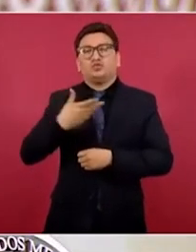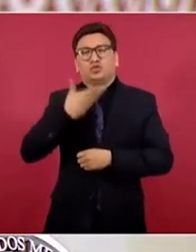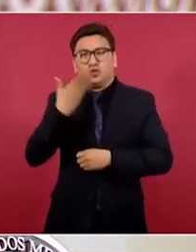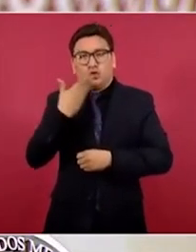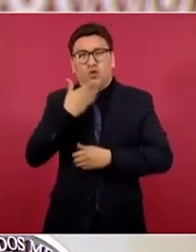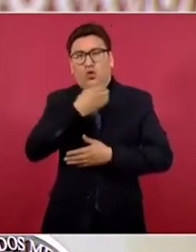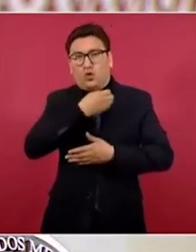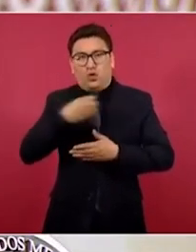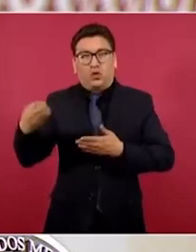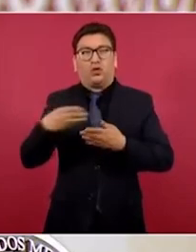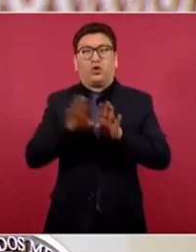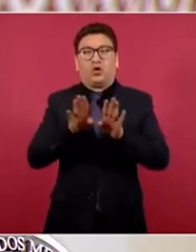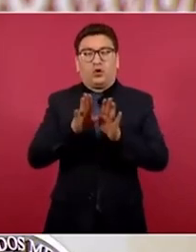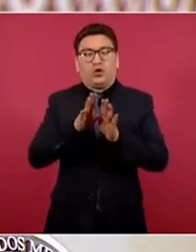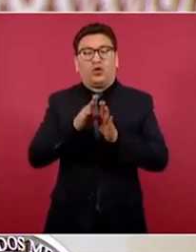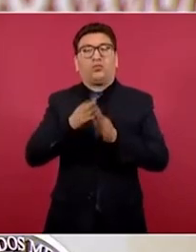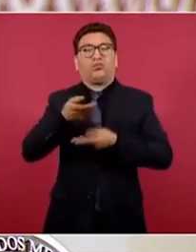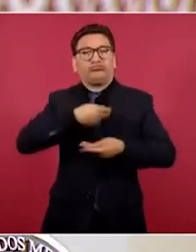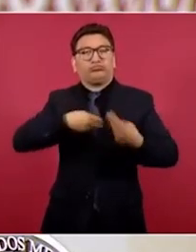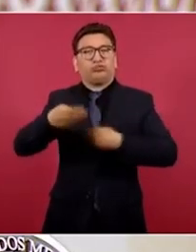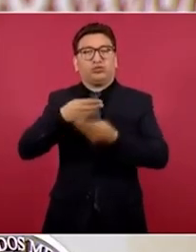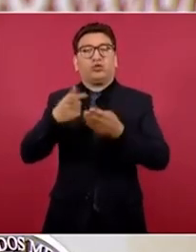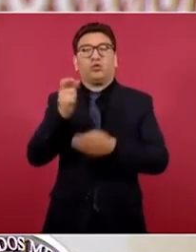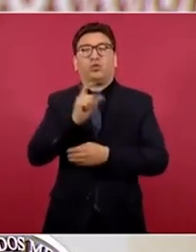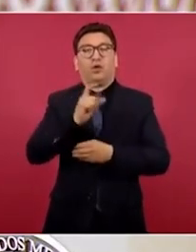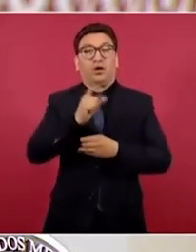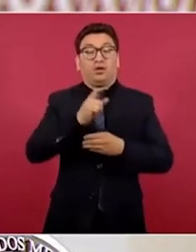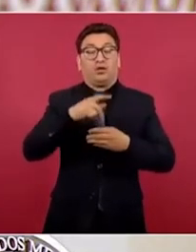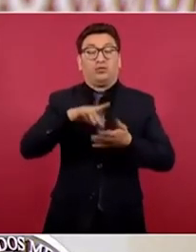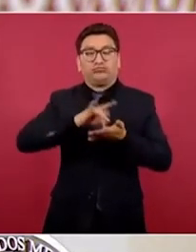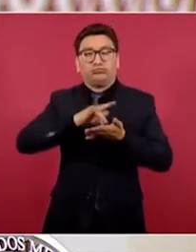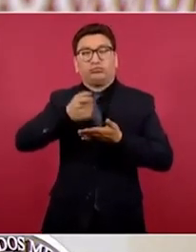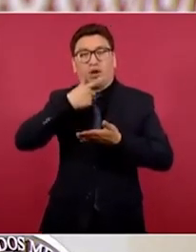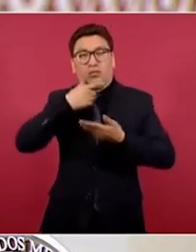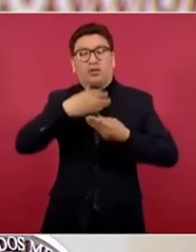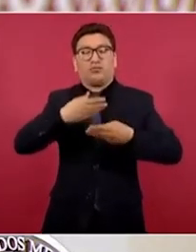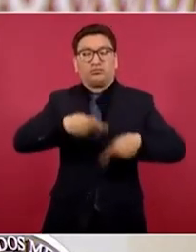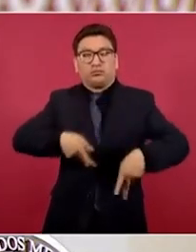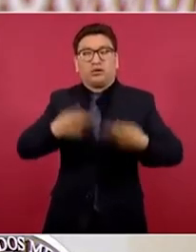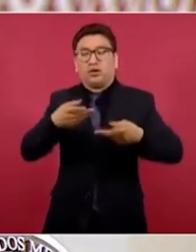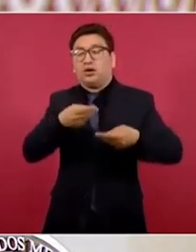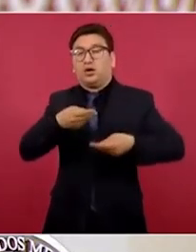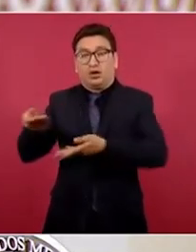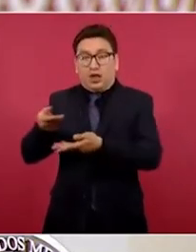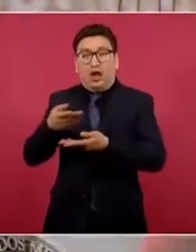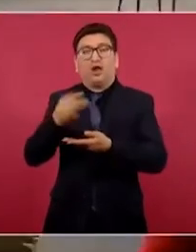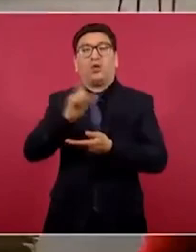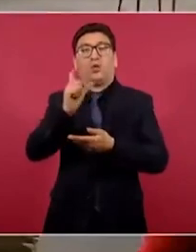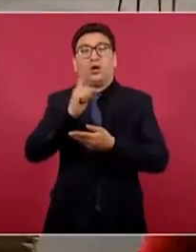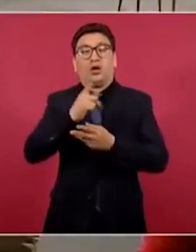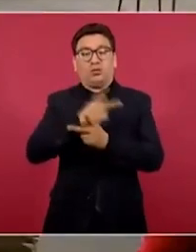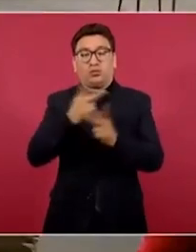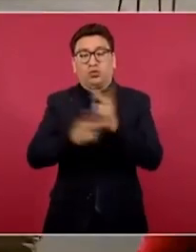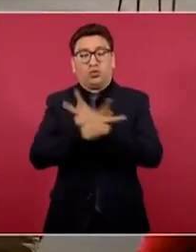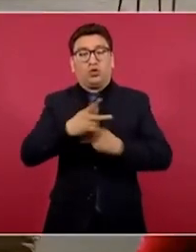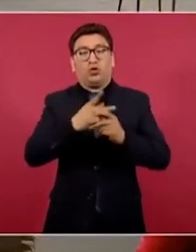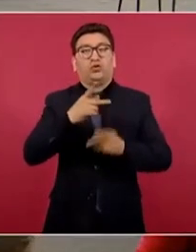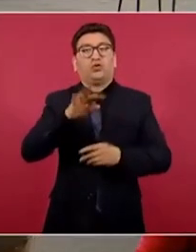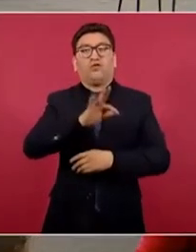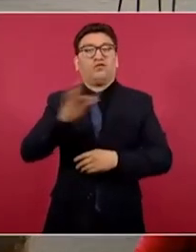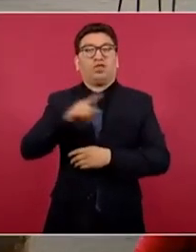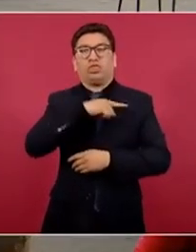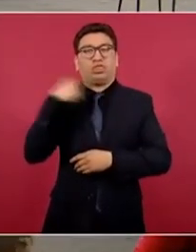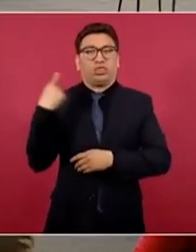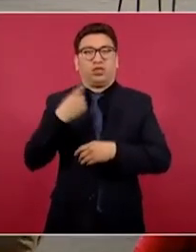cartas de canje, que no es más que los proveedores se comprometen para reponer los productos que llegan a caducar